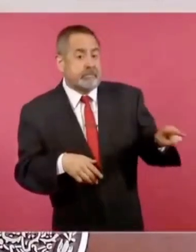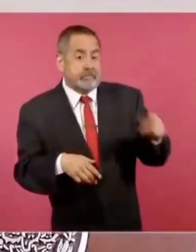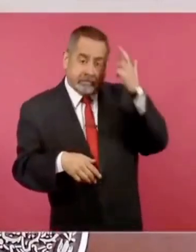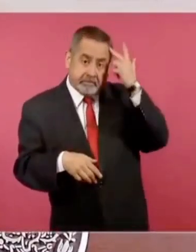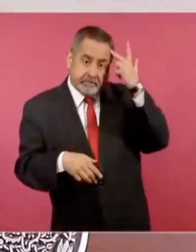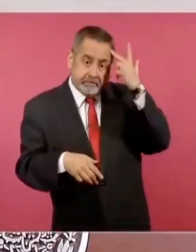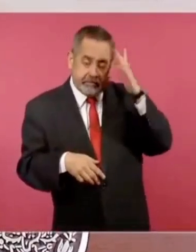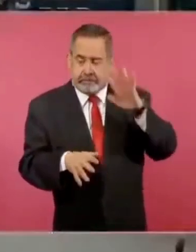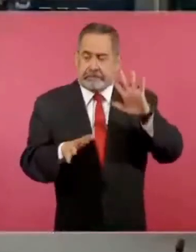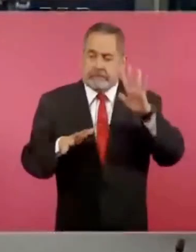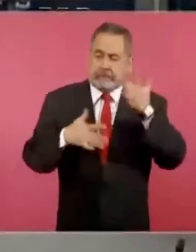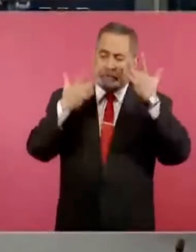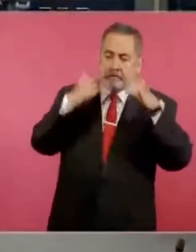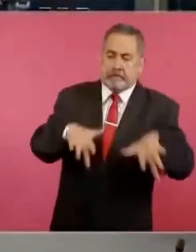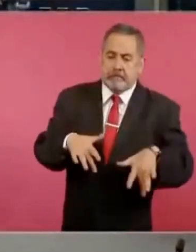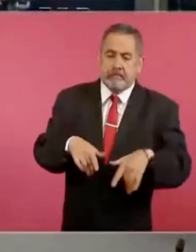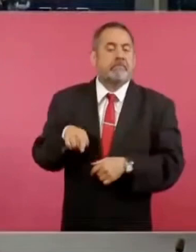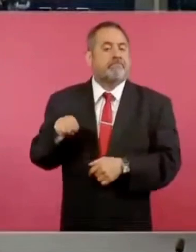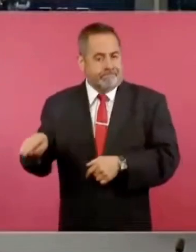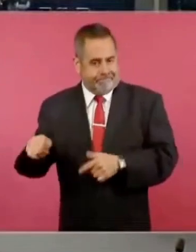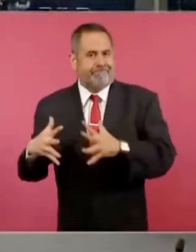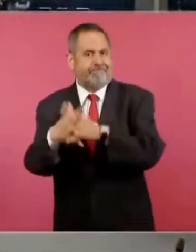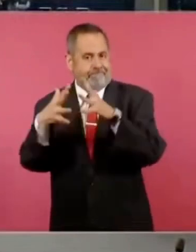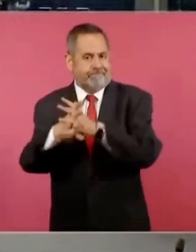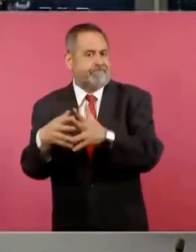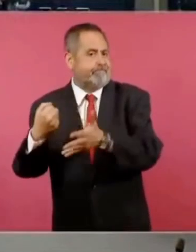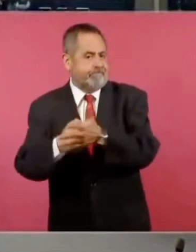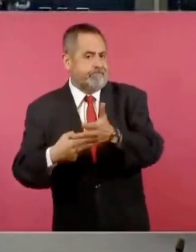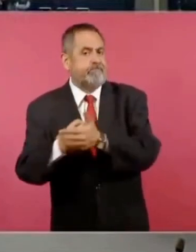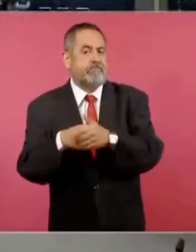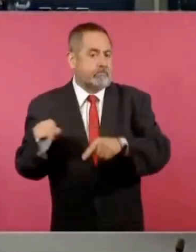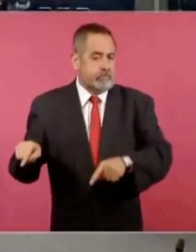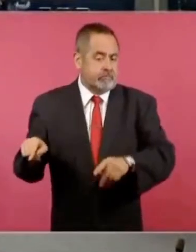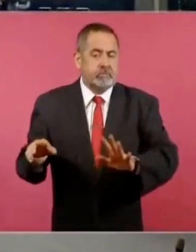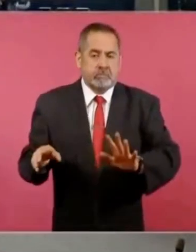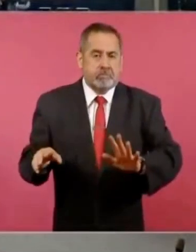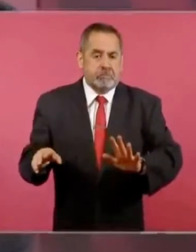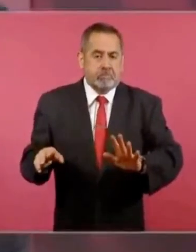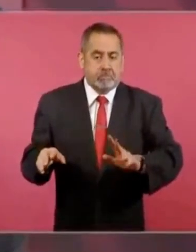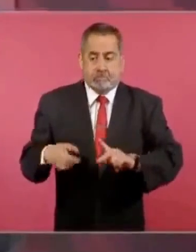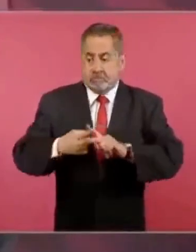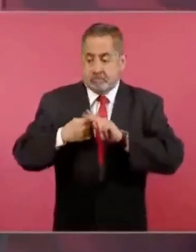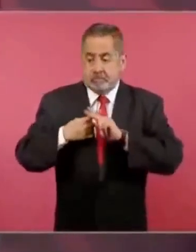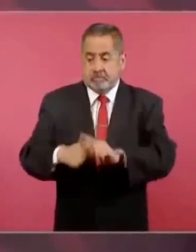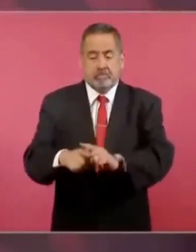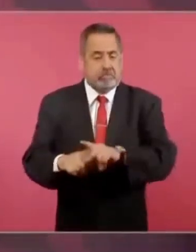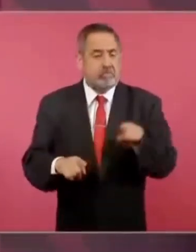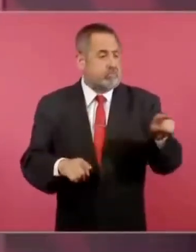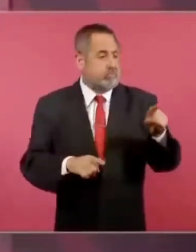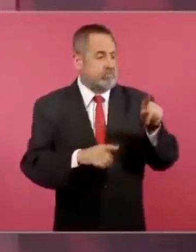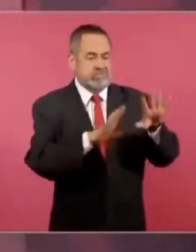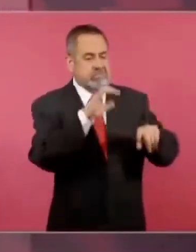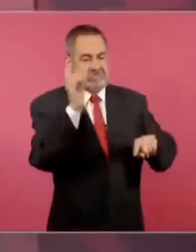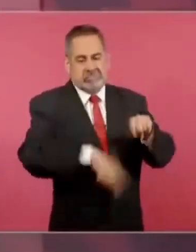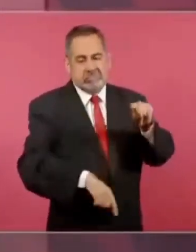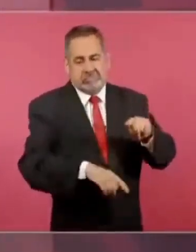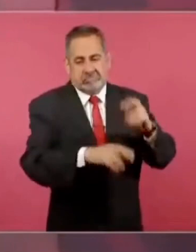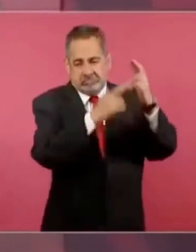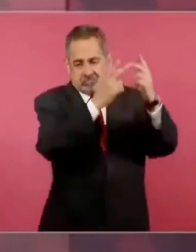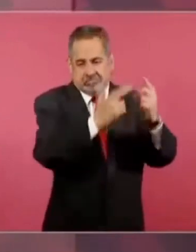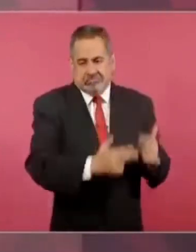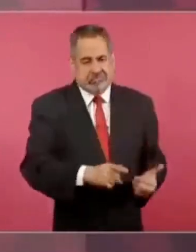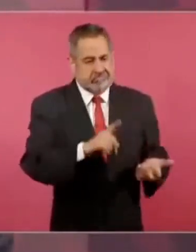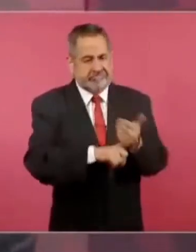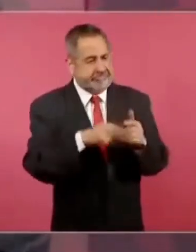y al inicio del derrumbe del